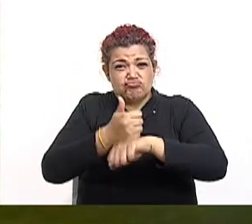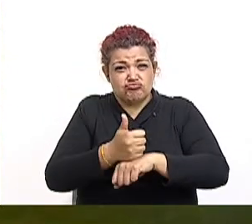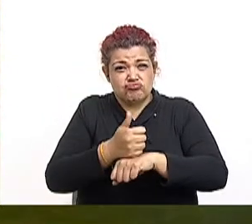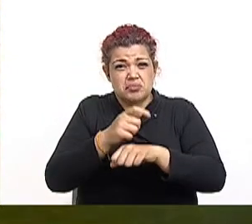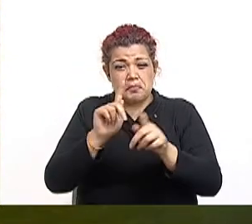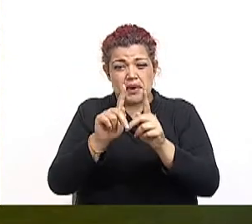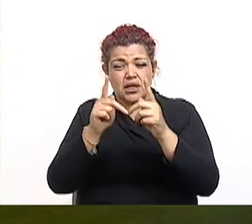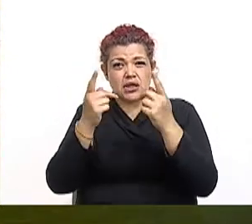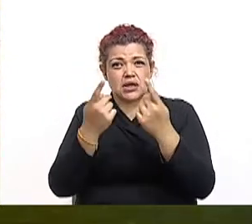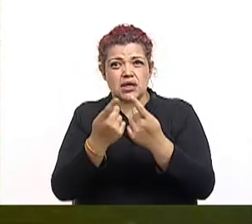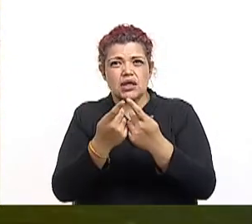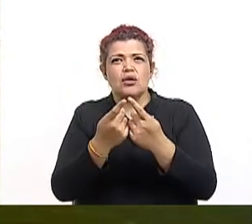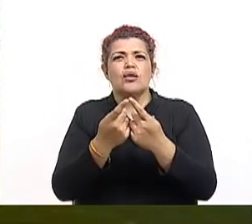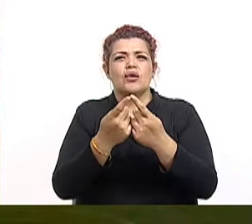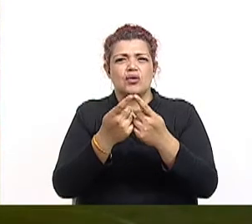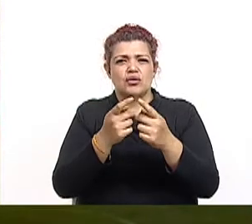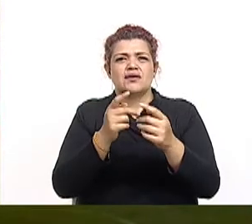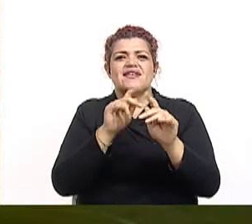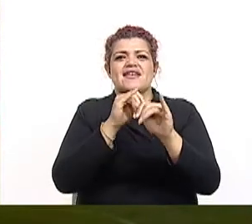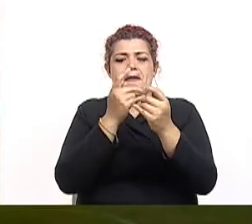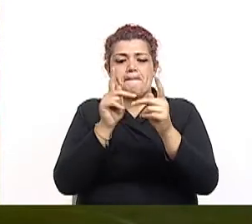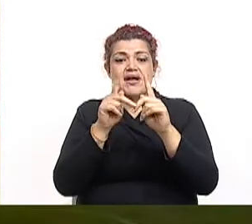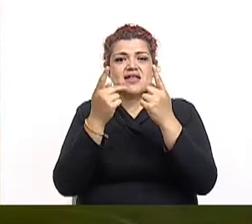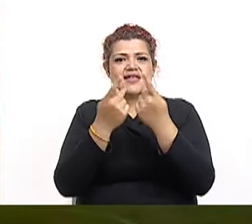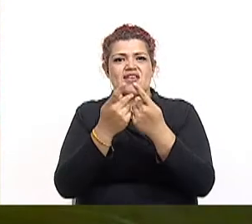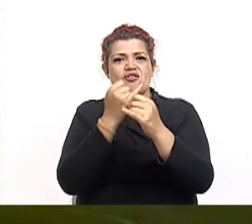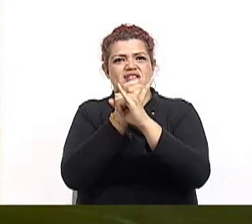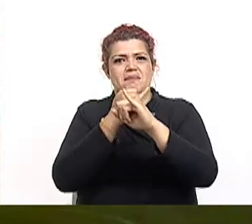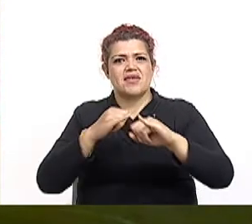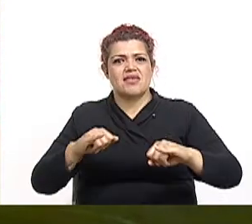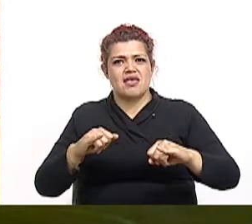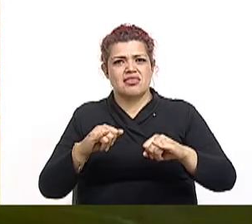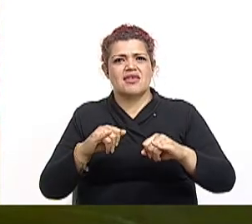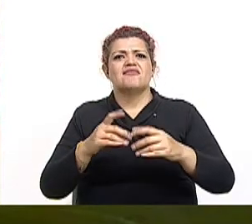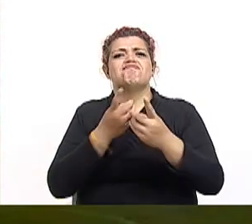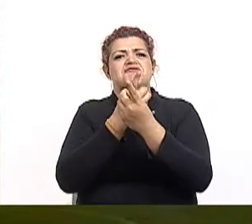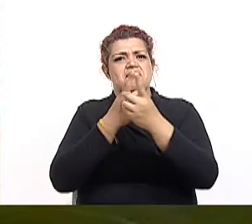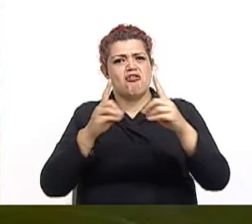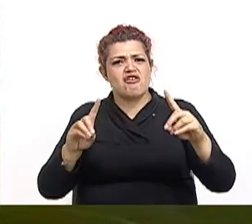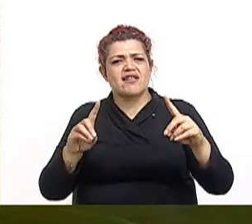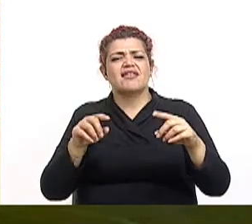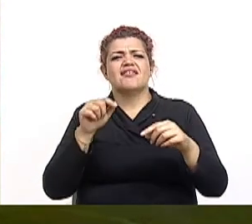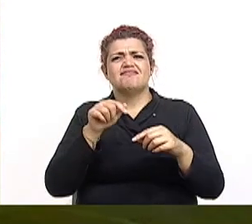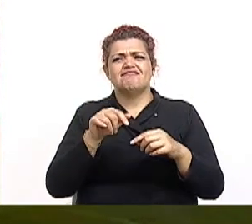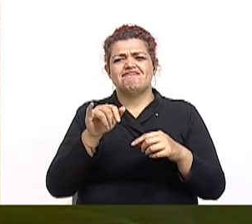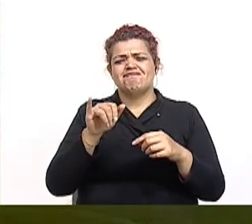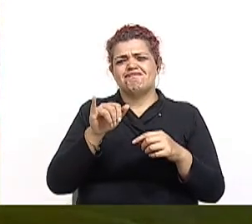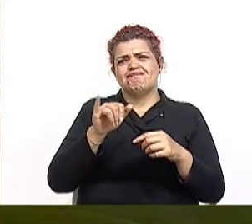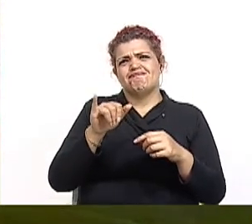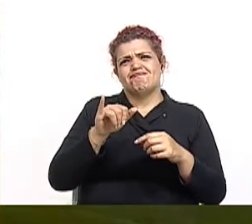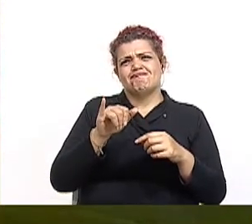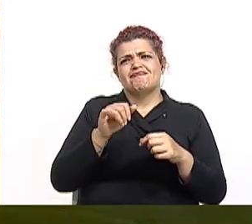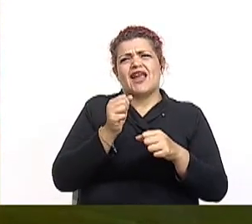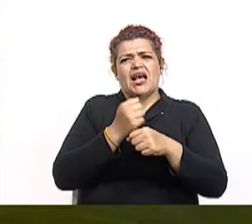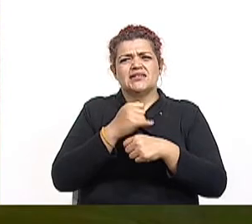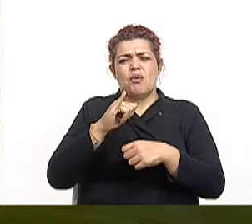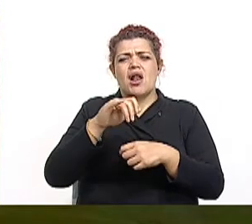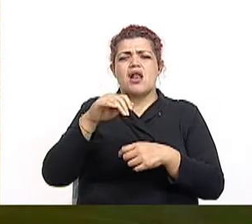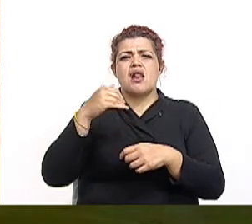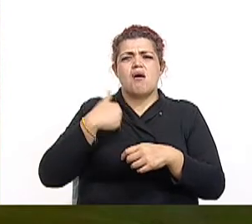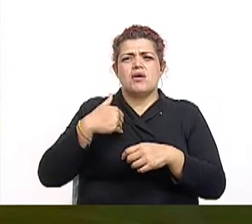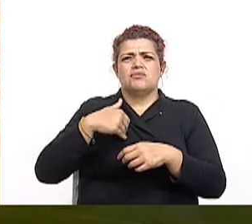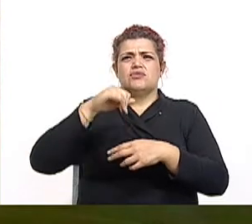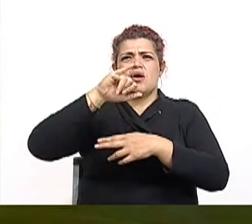reformista, el Partido Independiente Demócrata. Algo similar a lo que iba a hacer Jorge